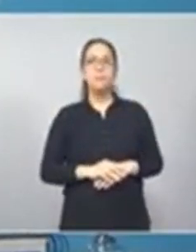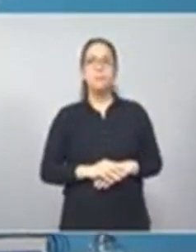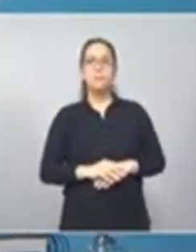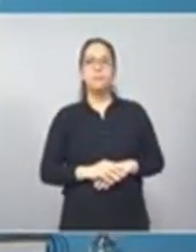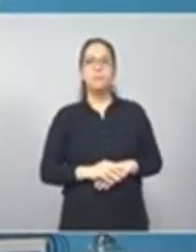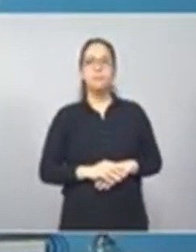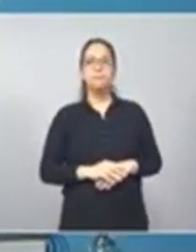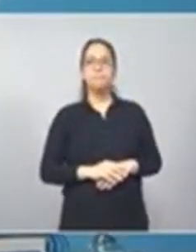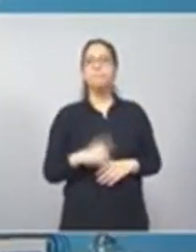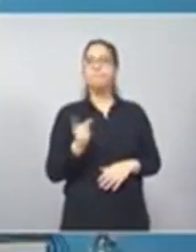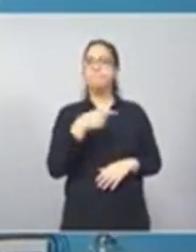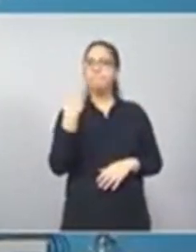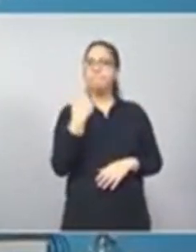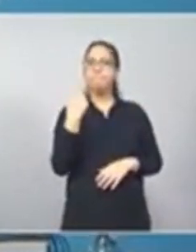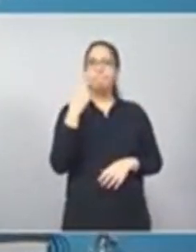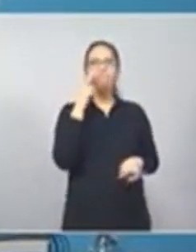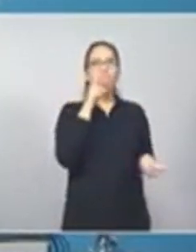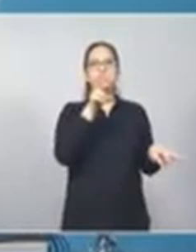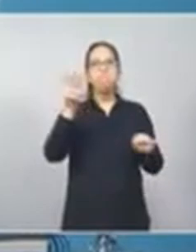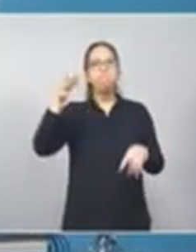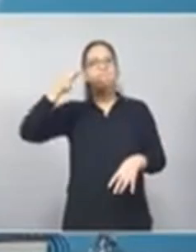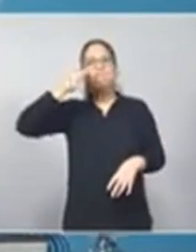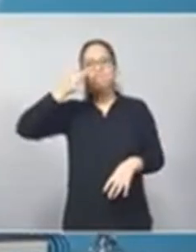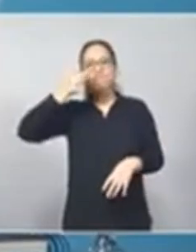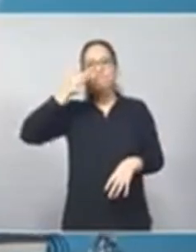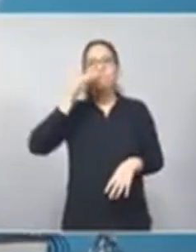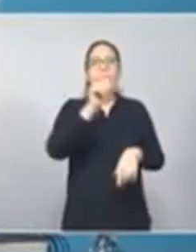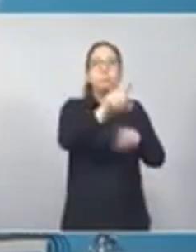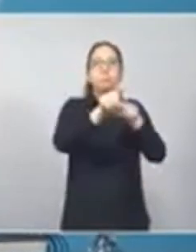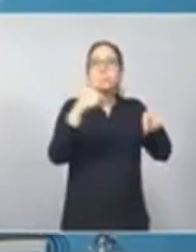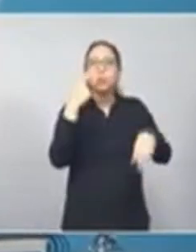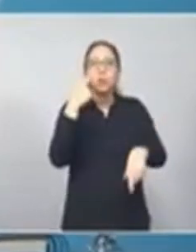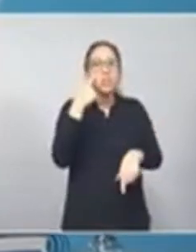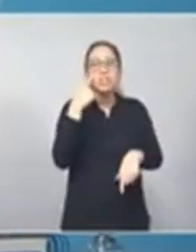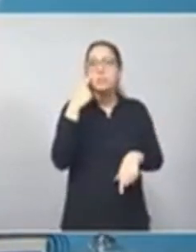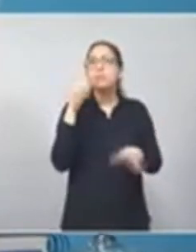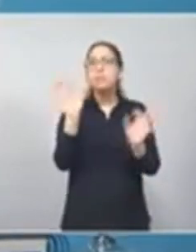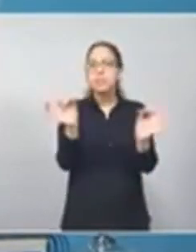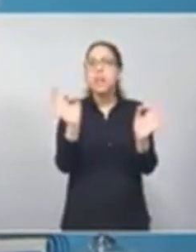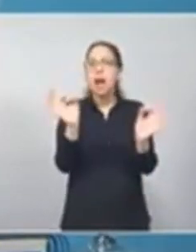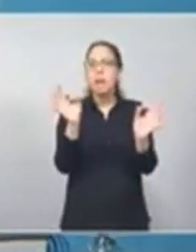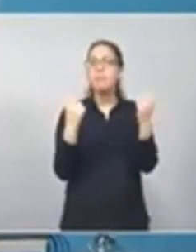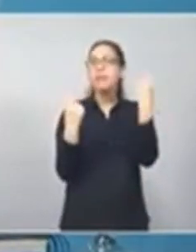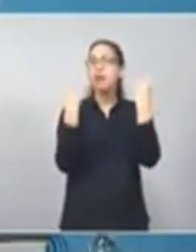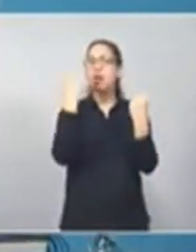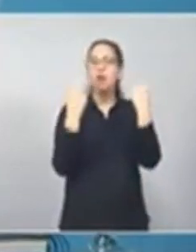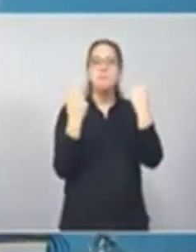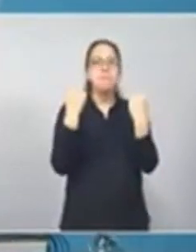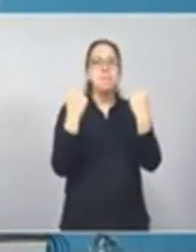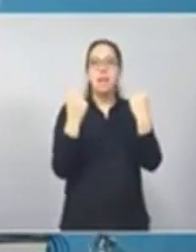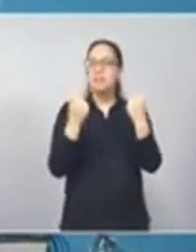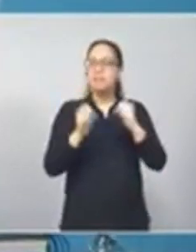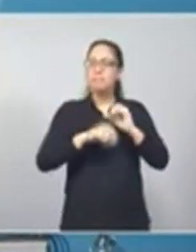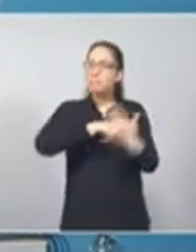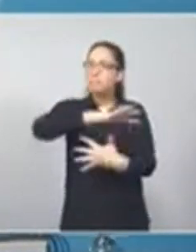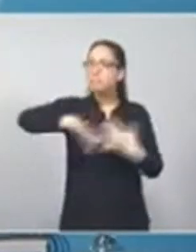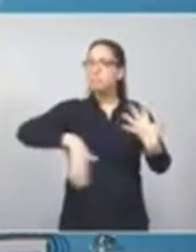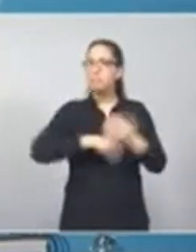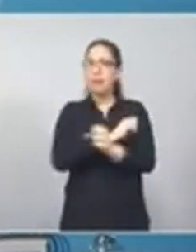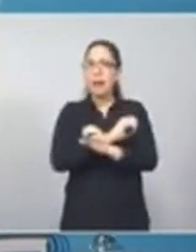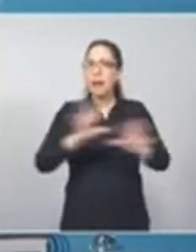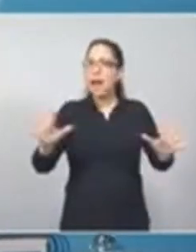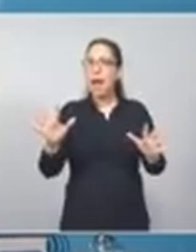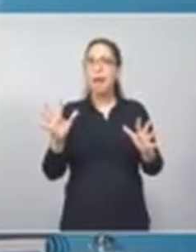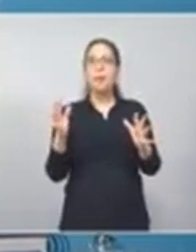La verdad que estamos viendo, lo están viendo cada uno de ustedes seguramente en sus distritos, una crisis económica, una recesión muy severa.